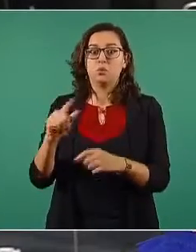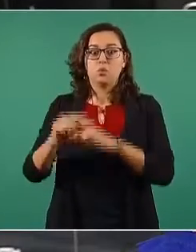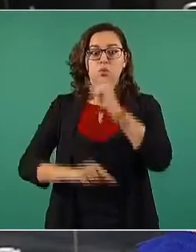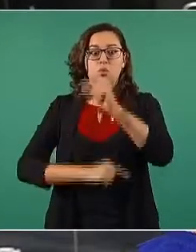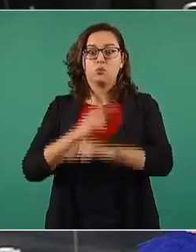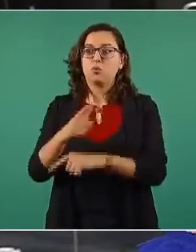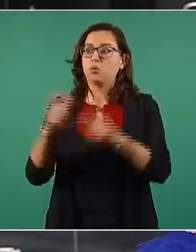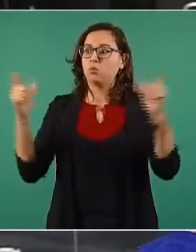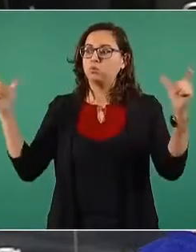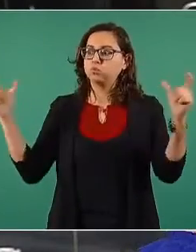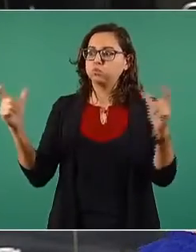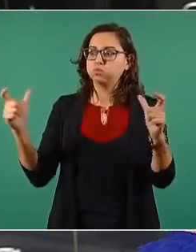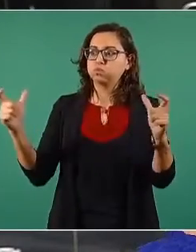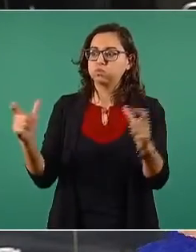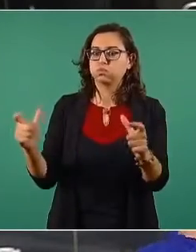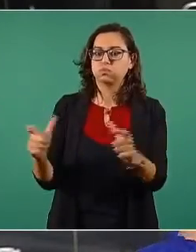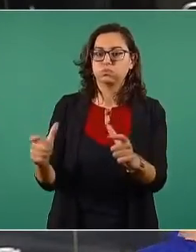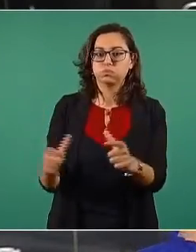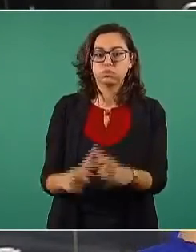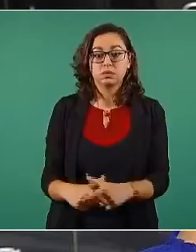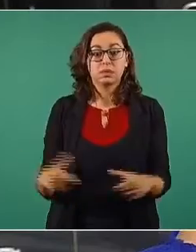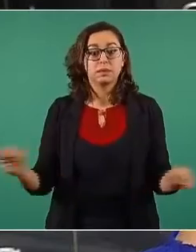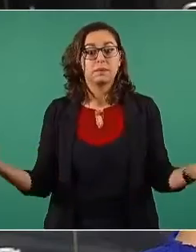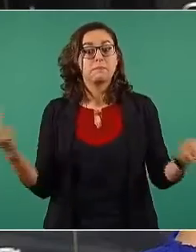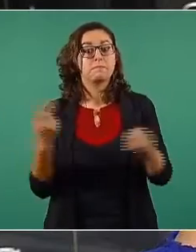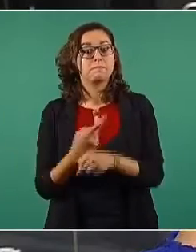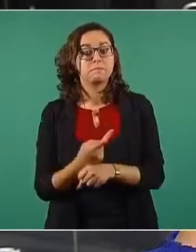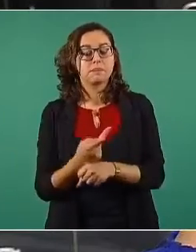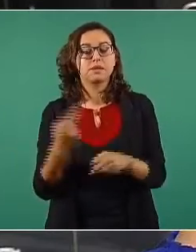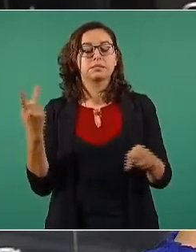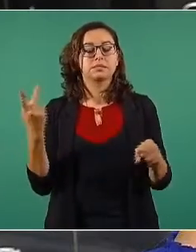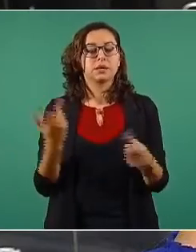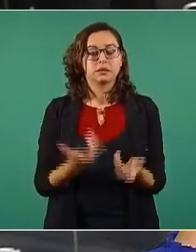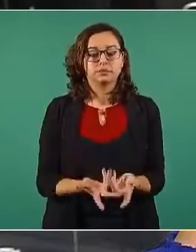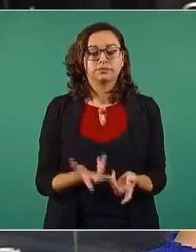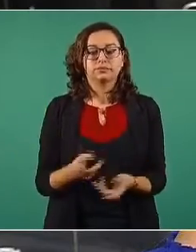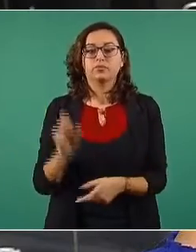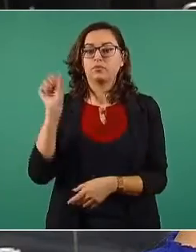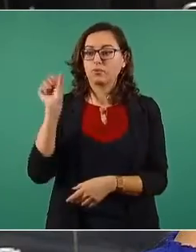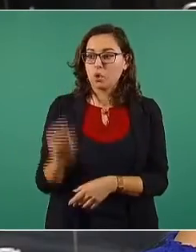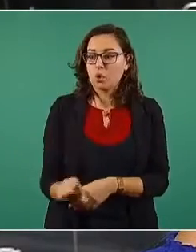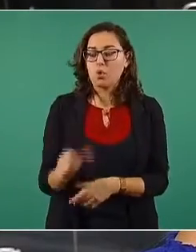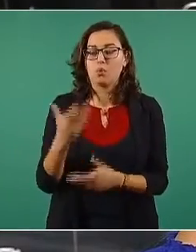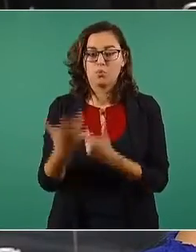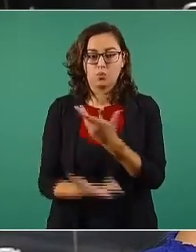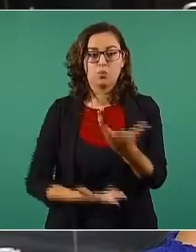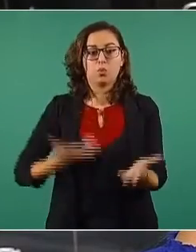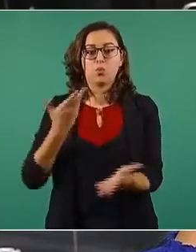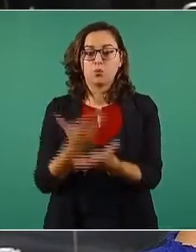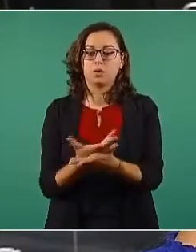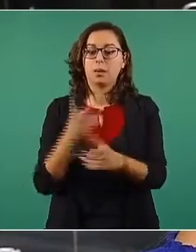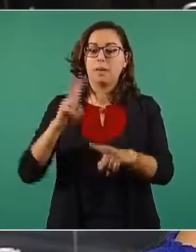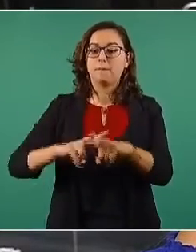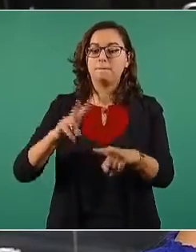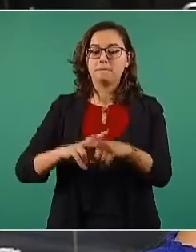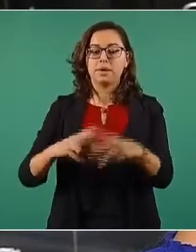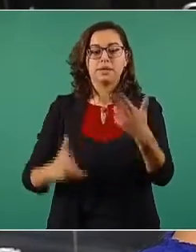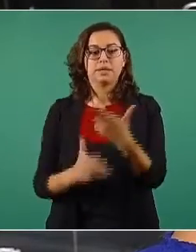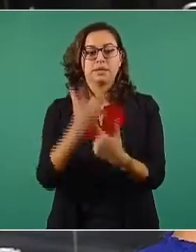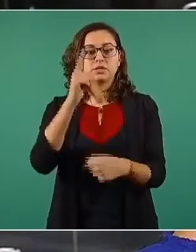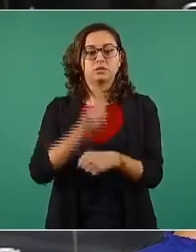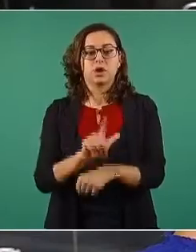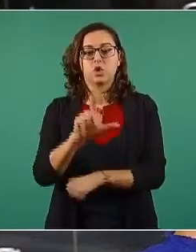Es por ello que a manera de resarcimiento de tanta pérdida de área verde, hoy urbanizada, se propone que el Parque Nacional de los